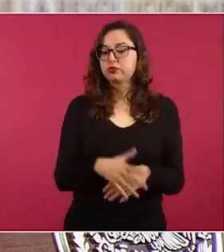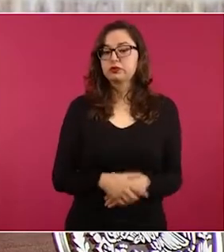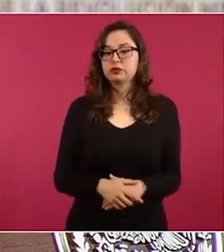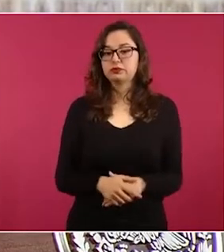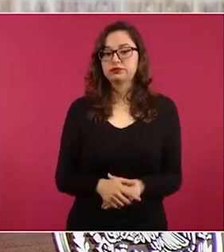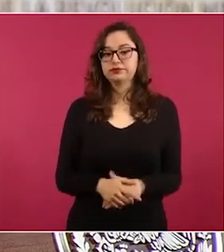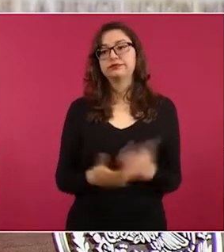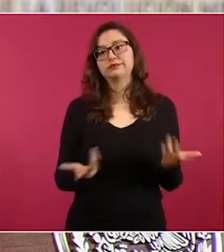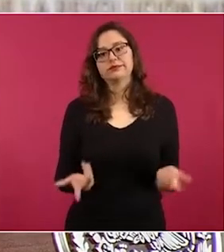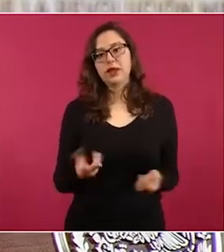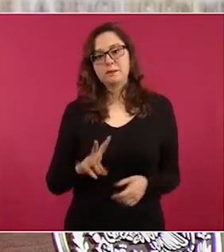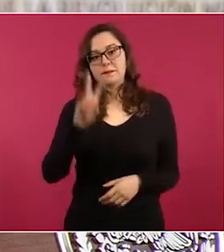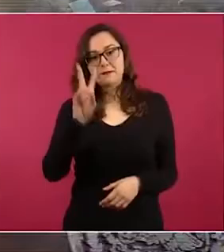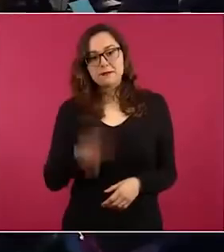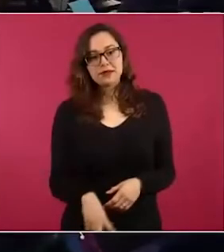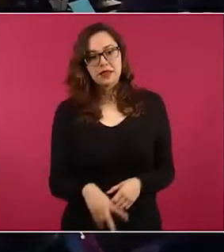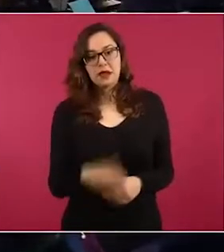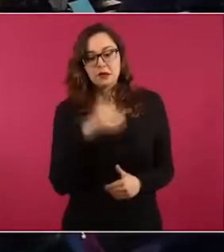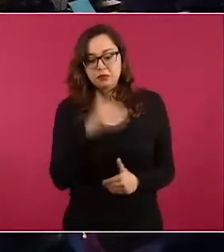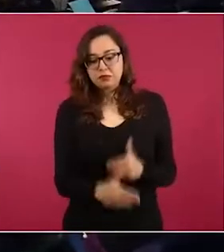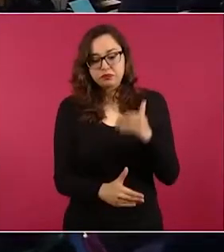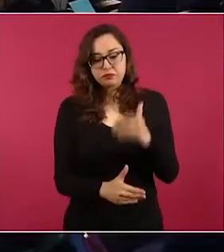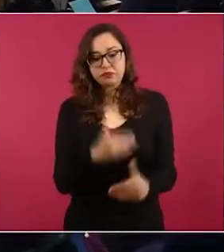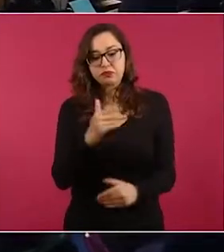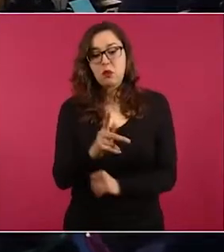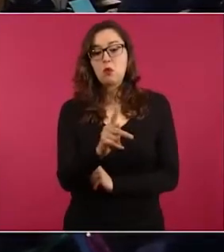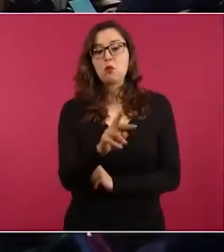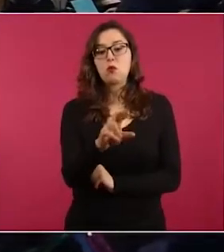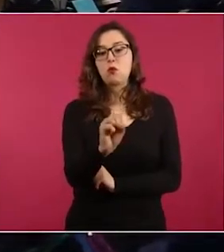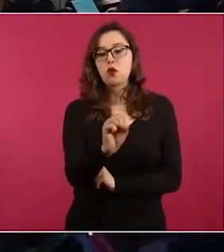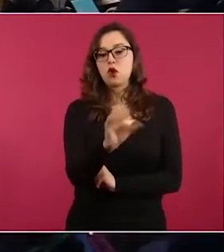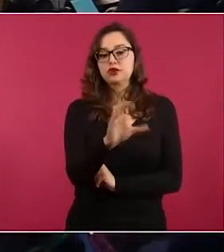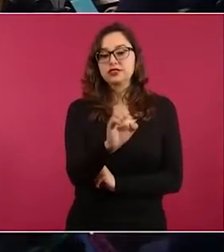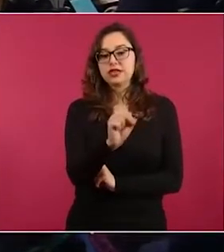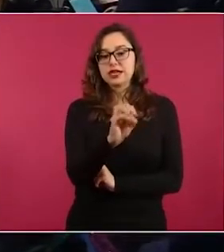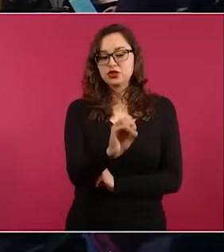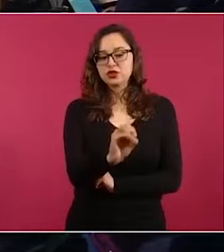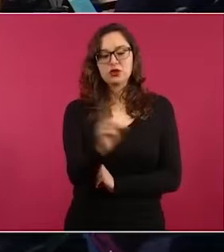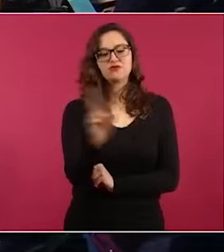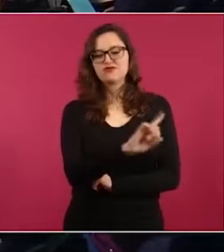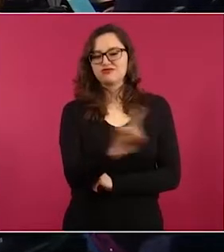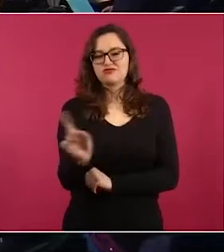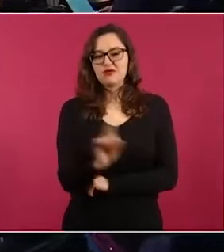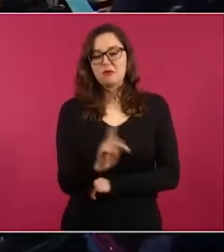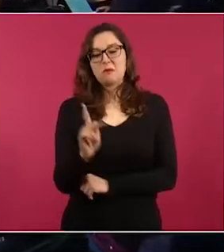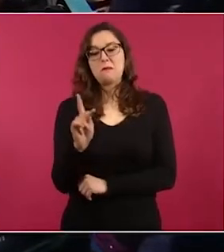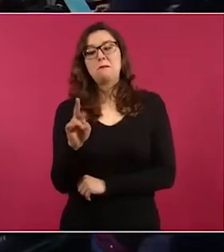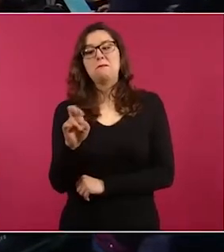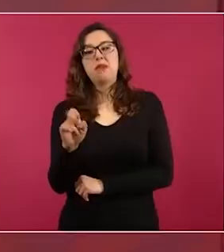pretexto, debido pretexto.